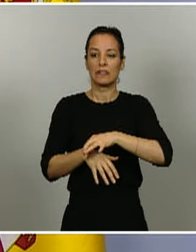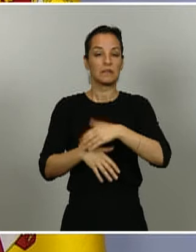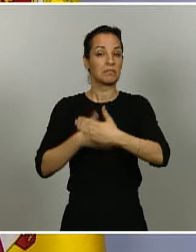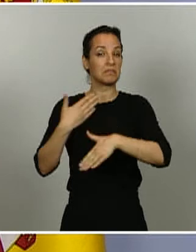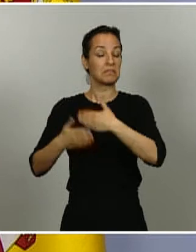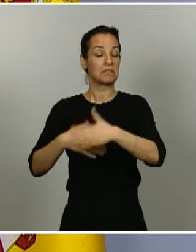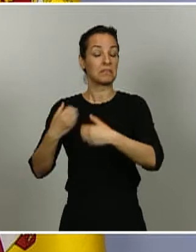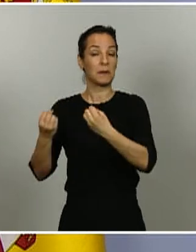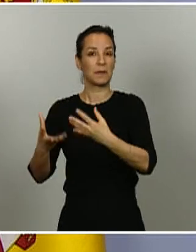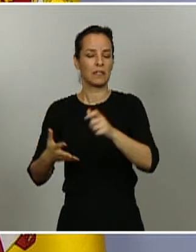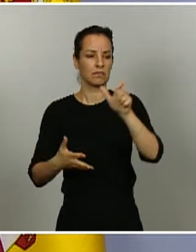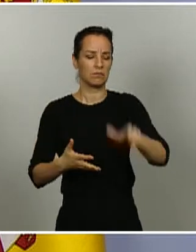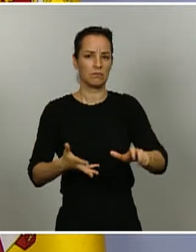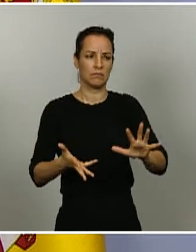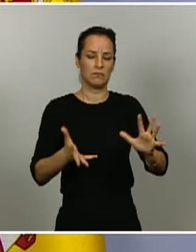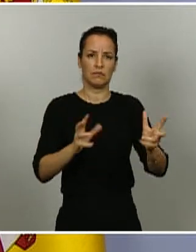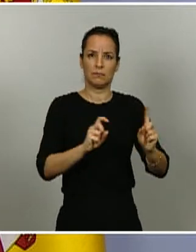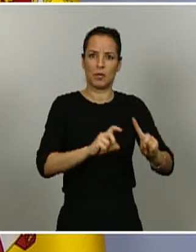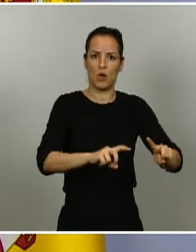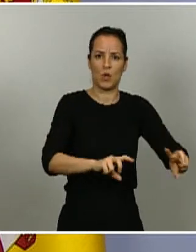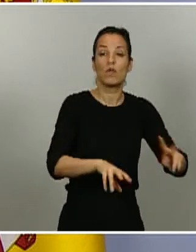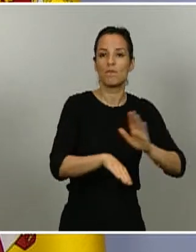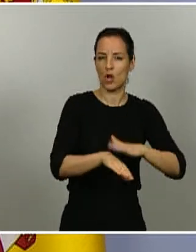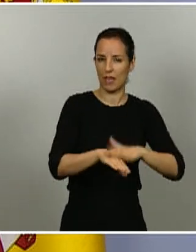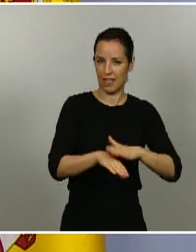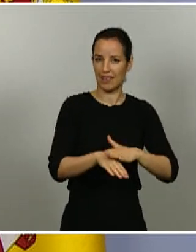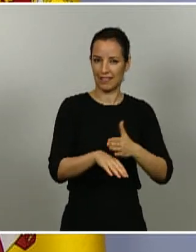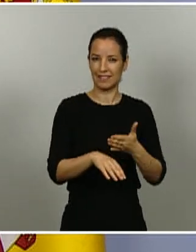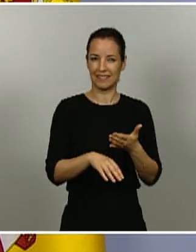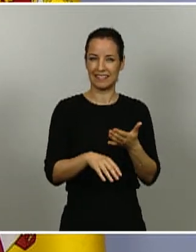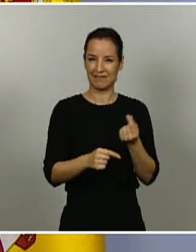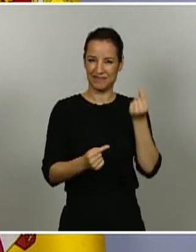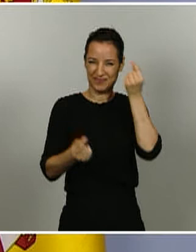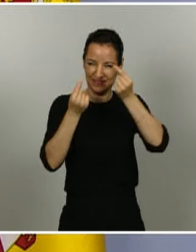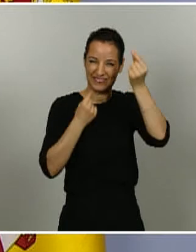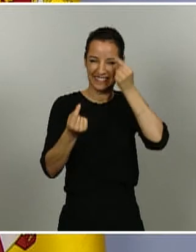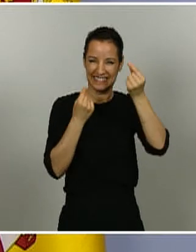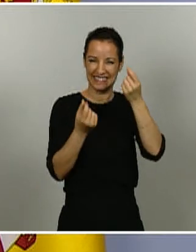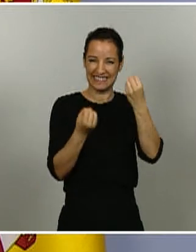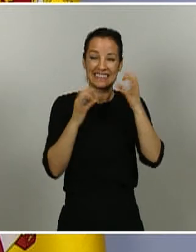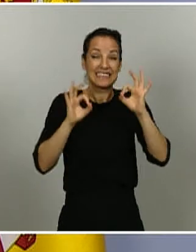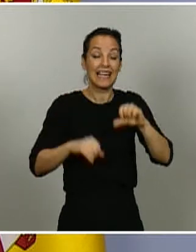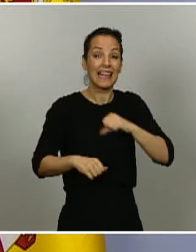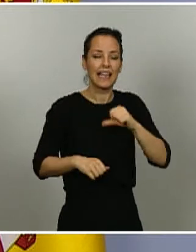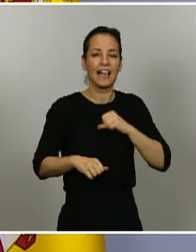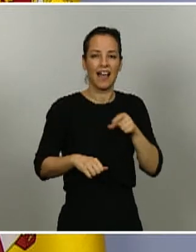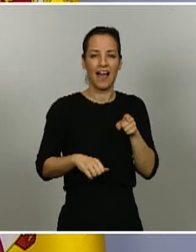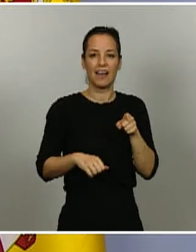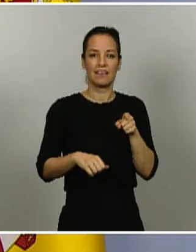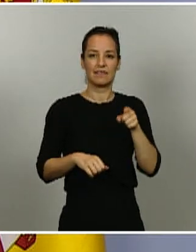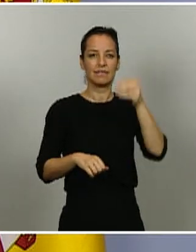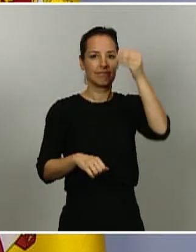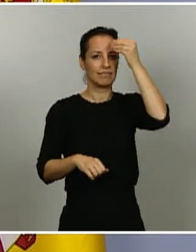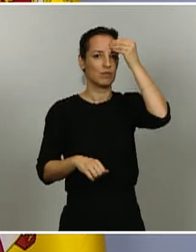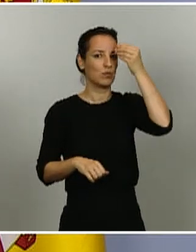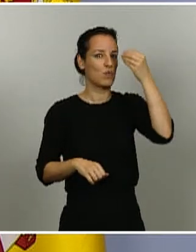y otros mejor y todo este tipo de información clínica creemos que será de gran